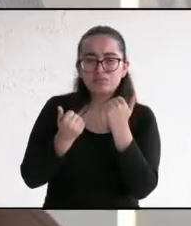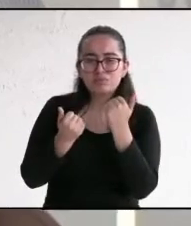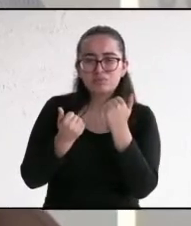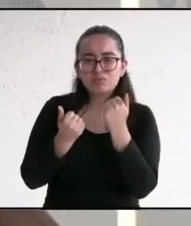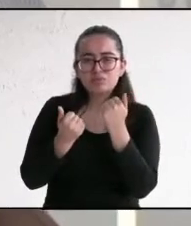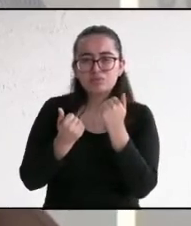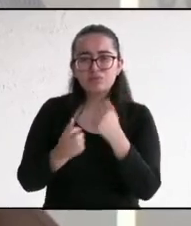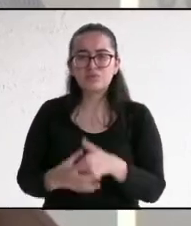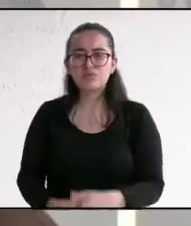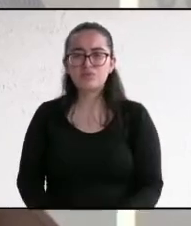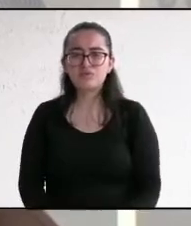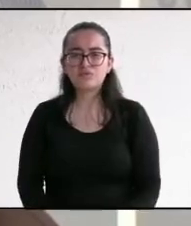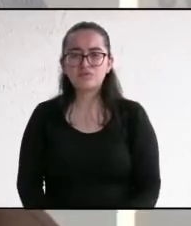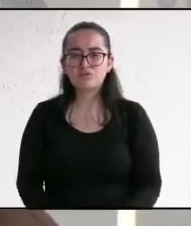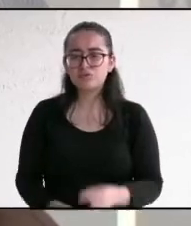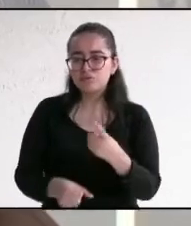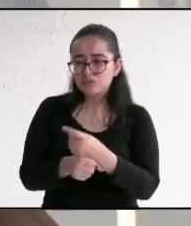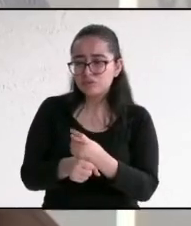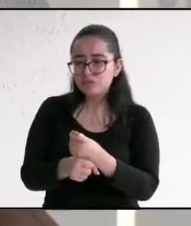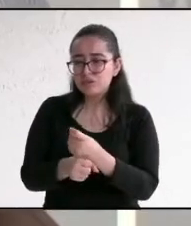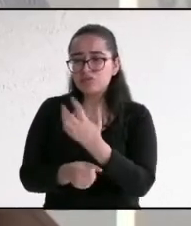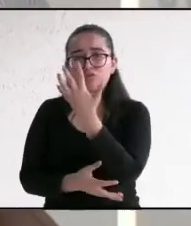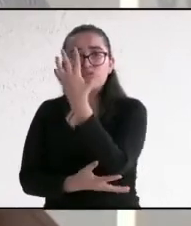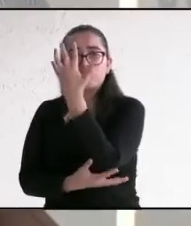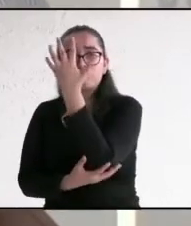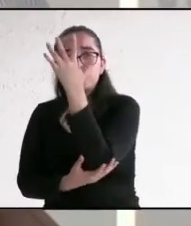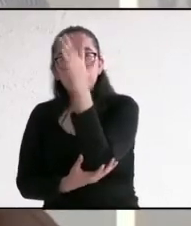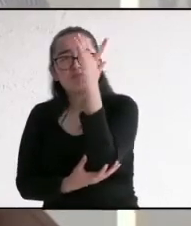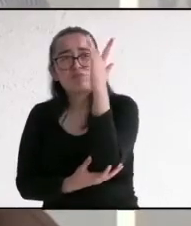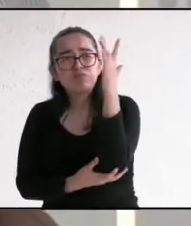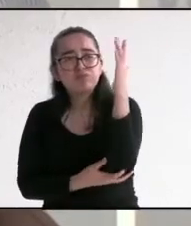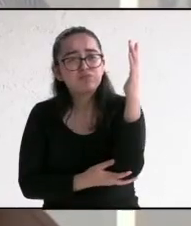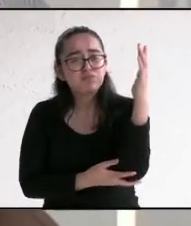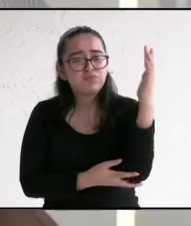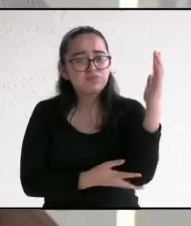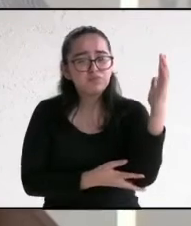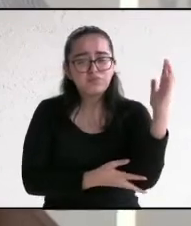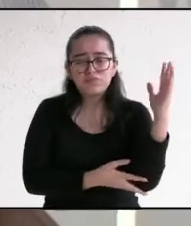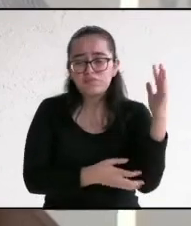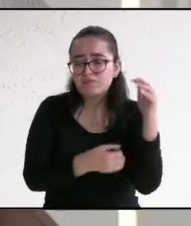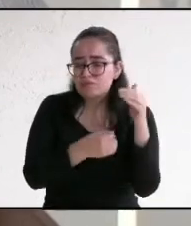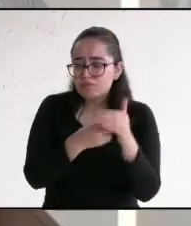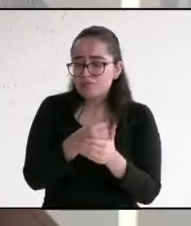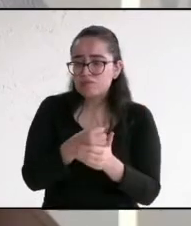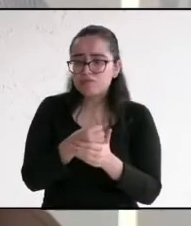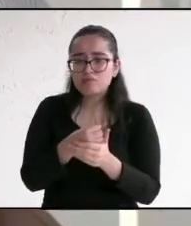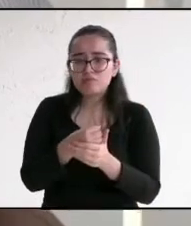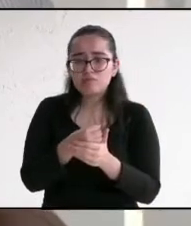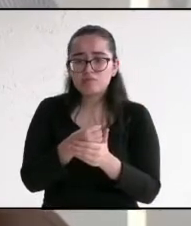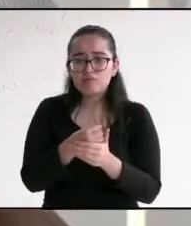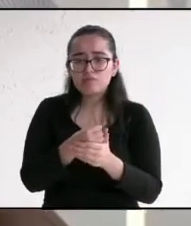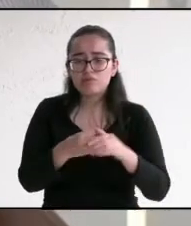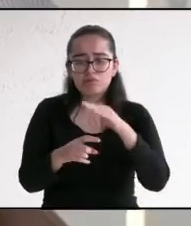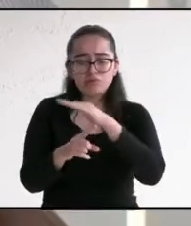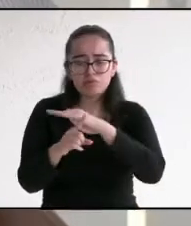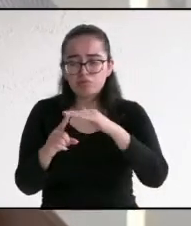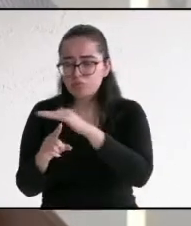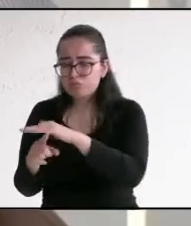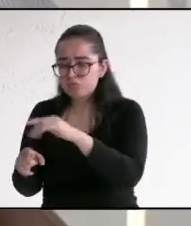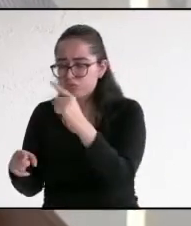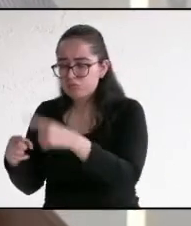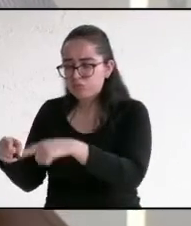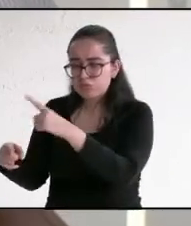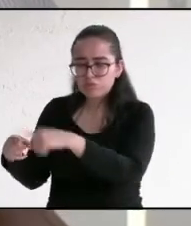de las primeras fue la deforestación de más de 5 mil metros cuadrados en Cerro Medina, que alimenta a las